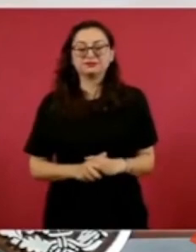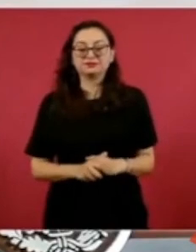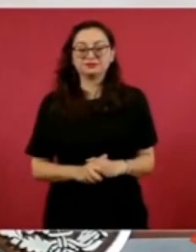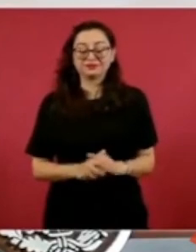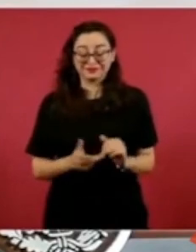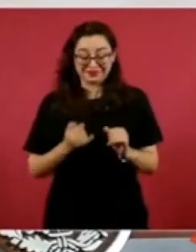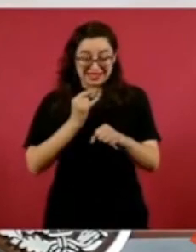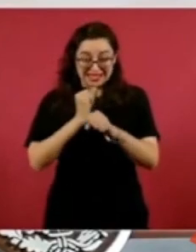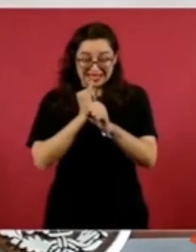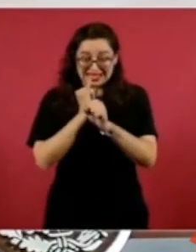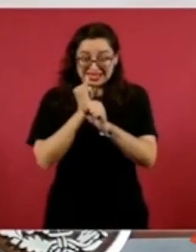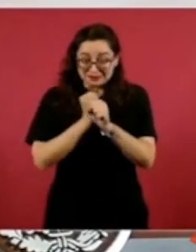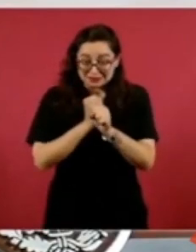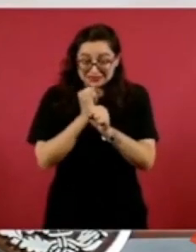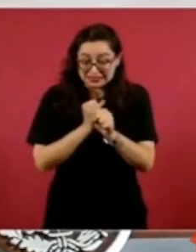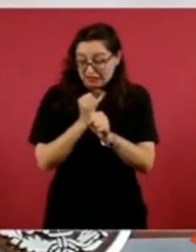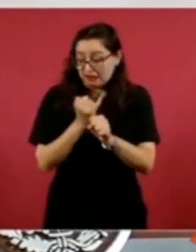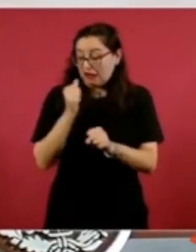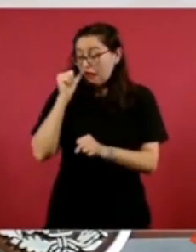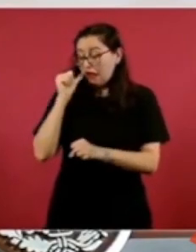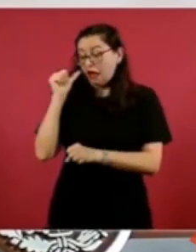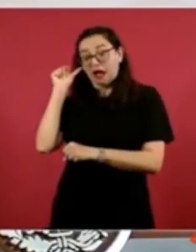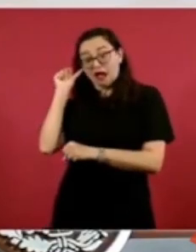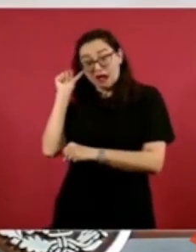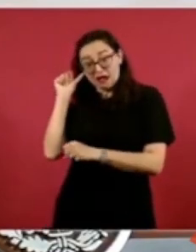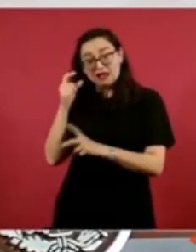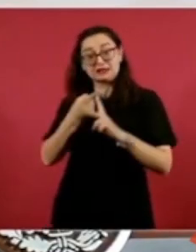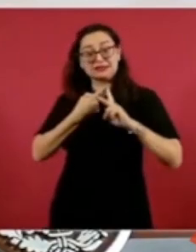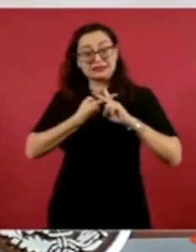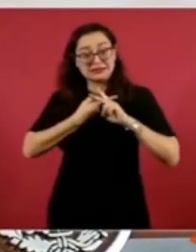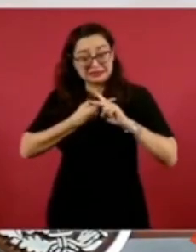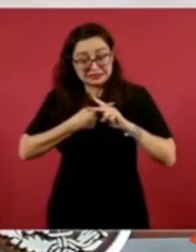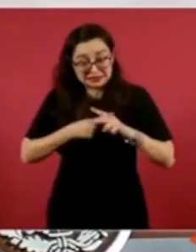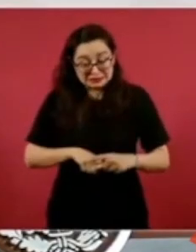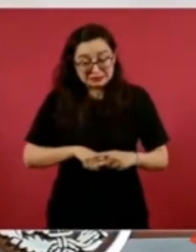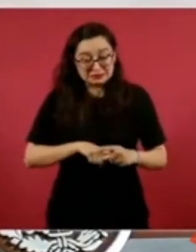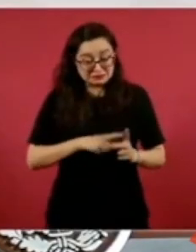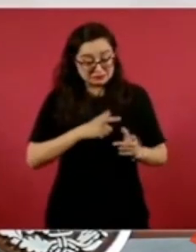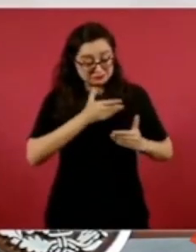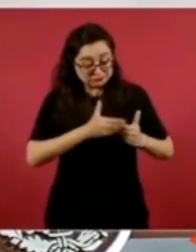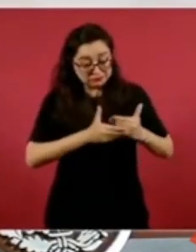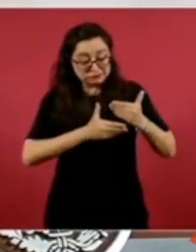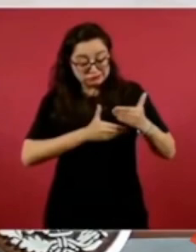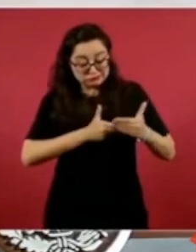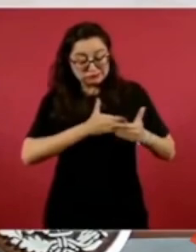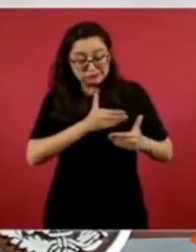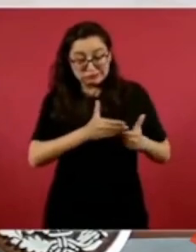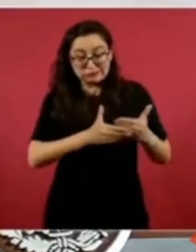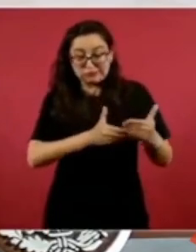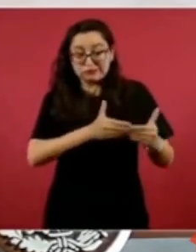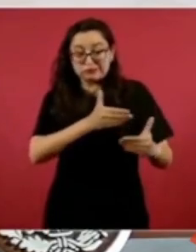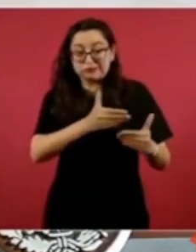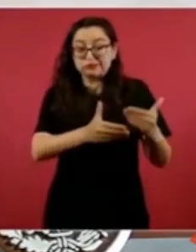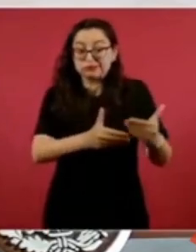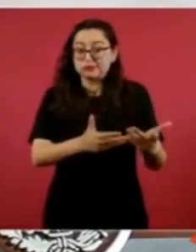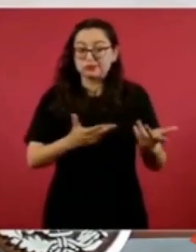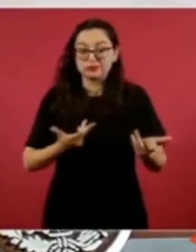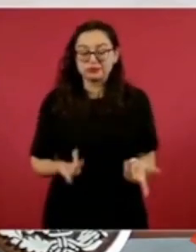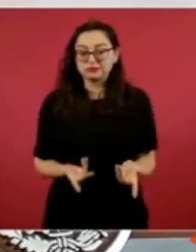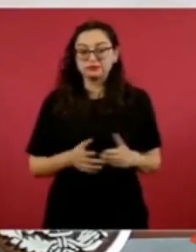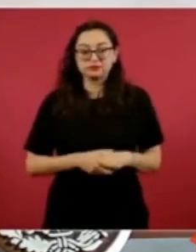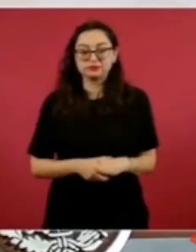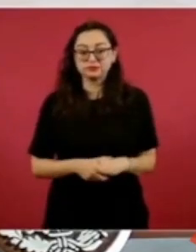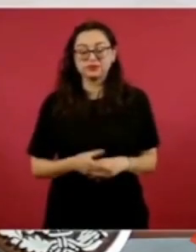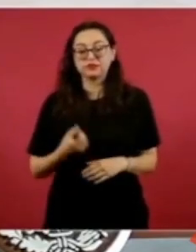investigaciones que se están dando. No es aún cuáles son, todavía no enviamos la